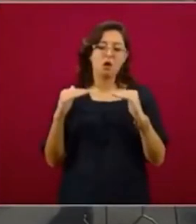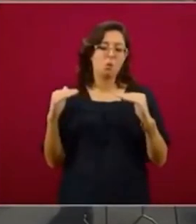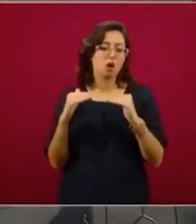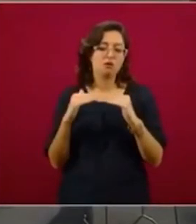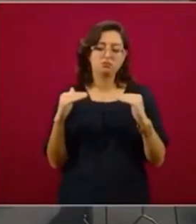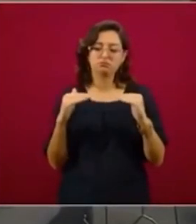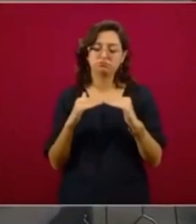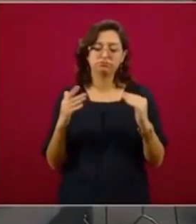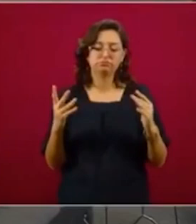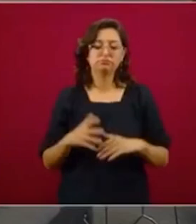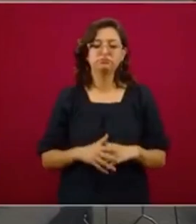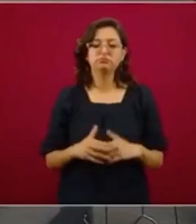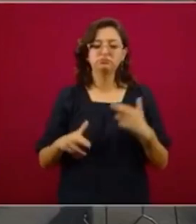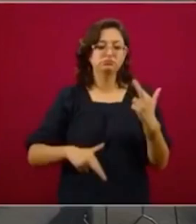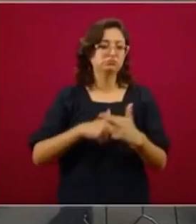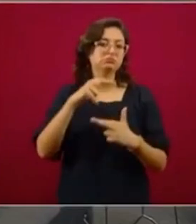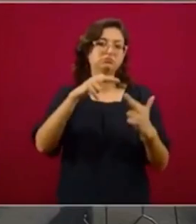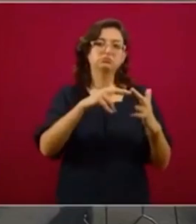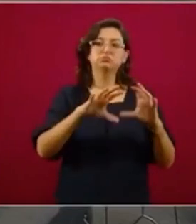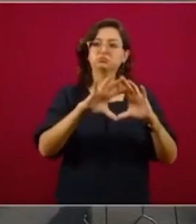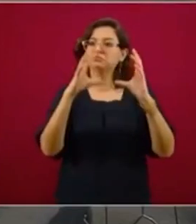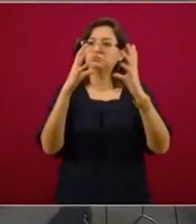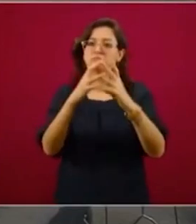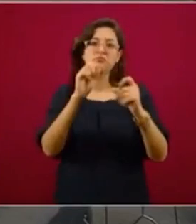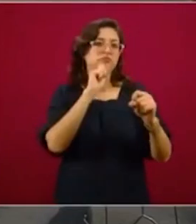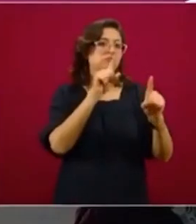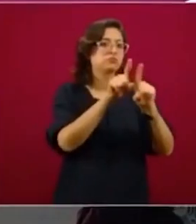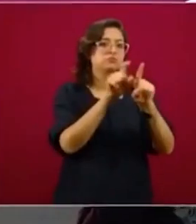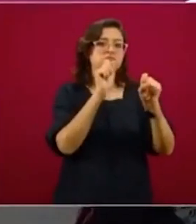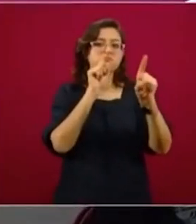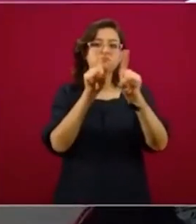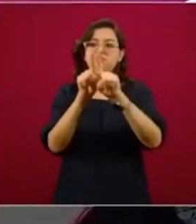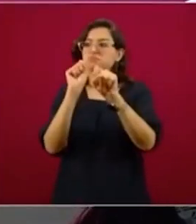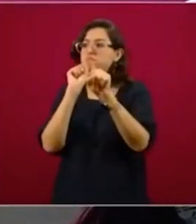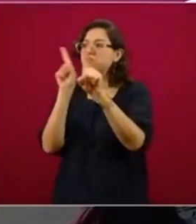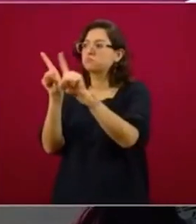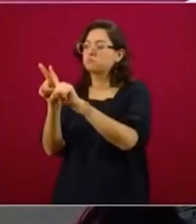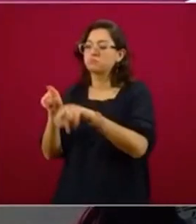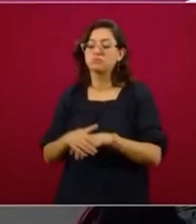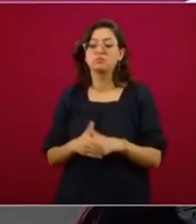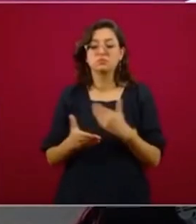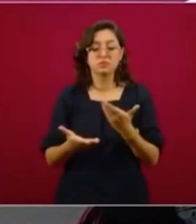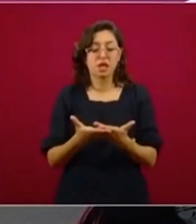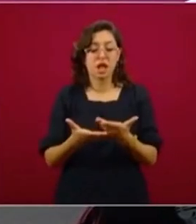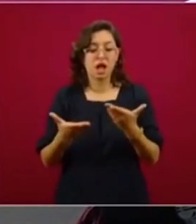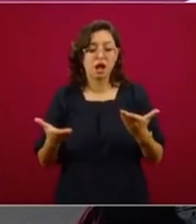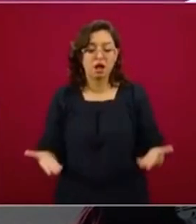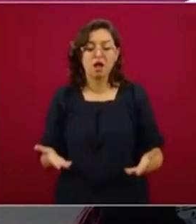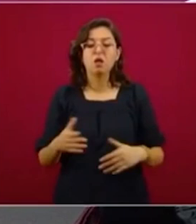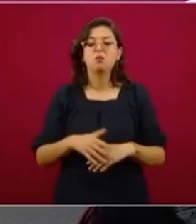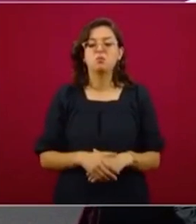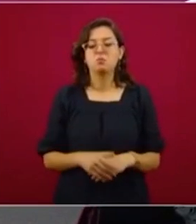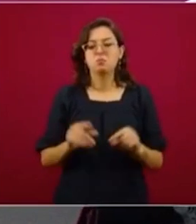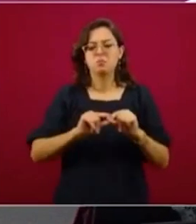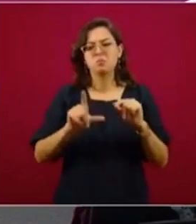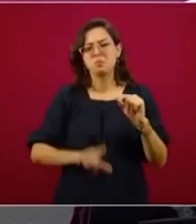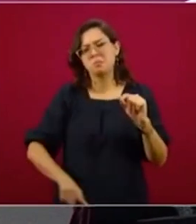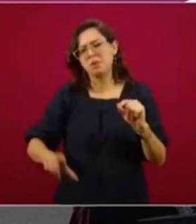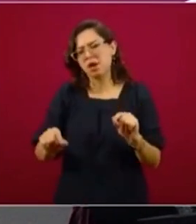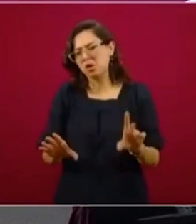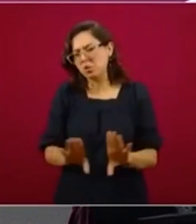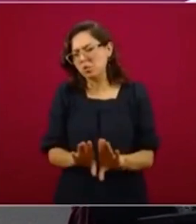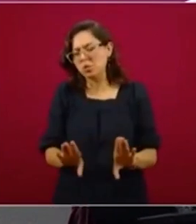en las regiones en las cuales se encuentran actualmente activas. Veamos entonces ahora sí los números para México. El día